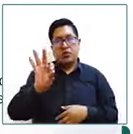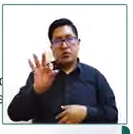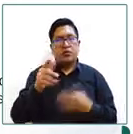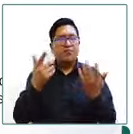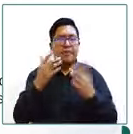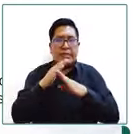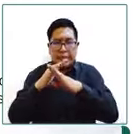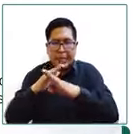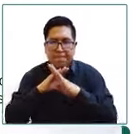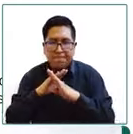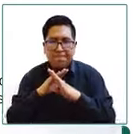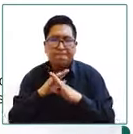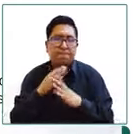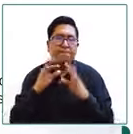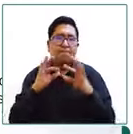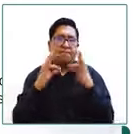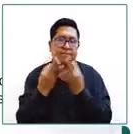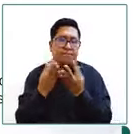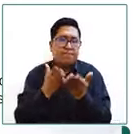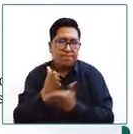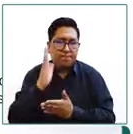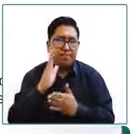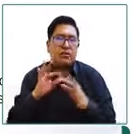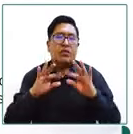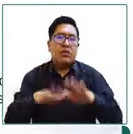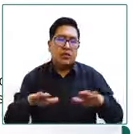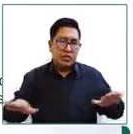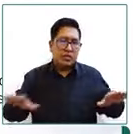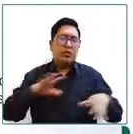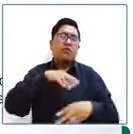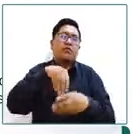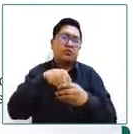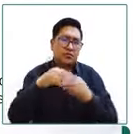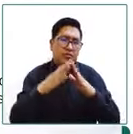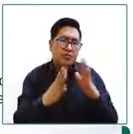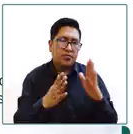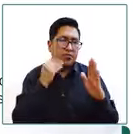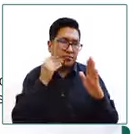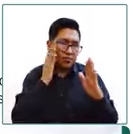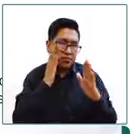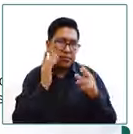vivir en familia para niñas y niños y adolescentes en centros de acogida 2019